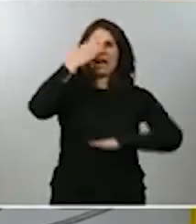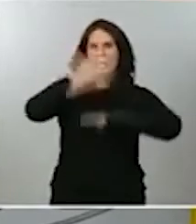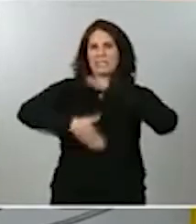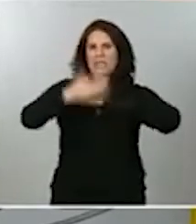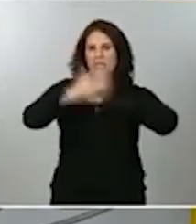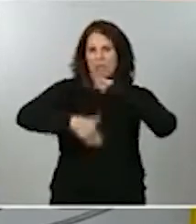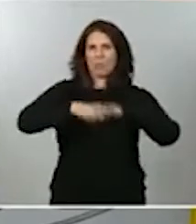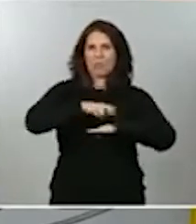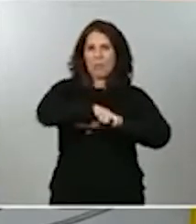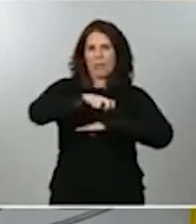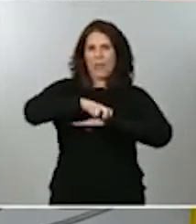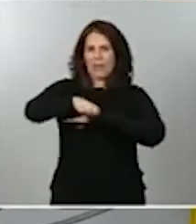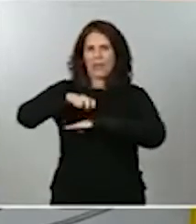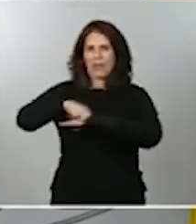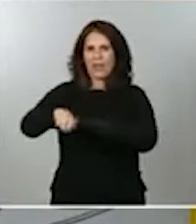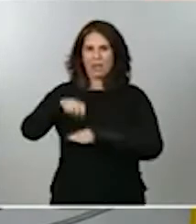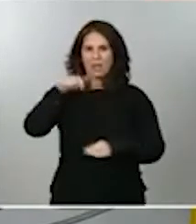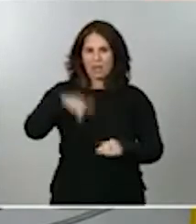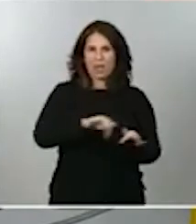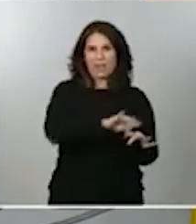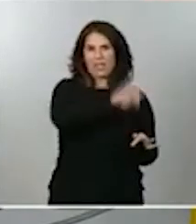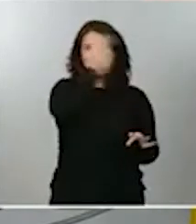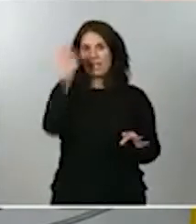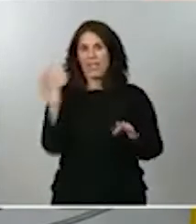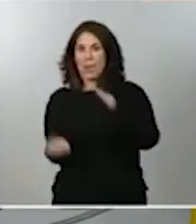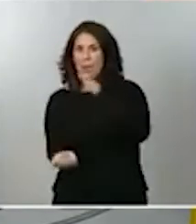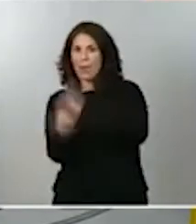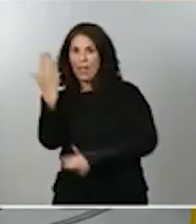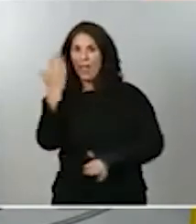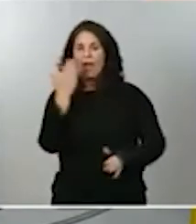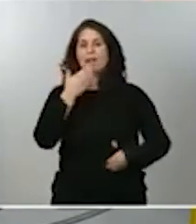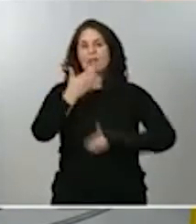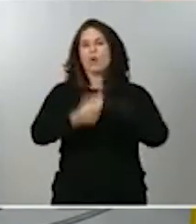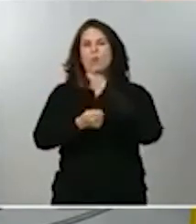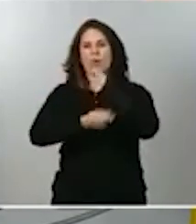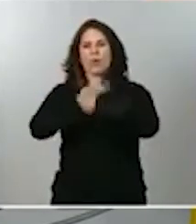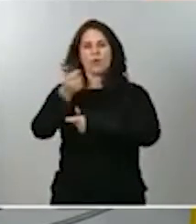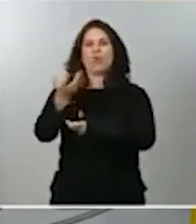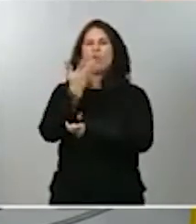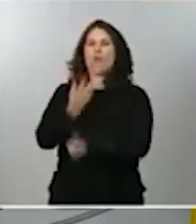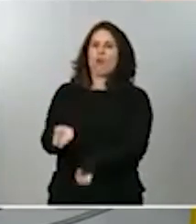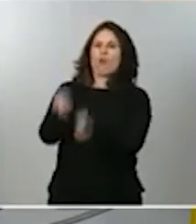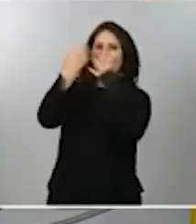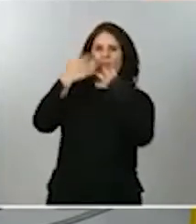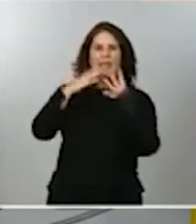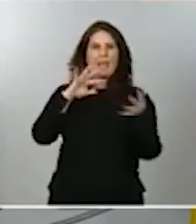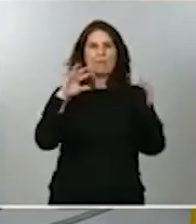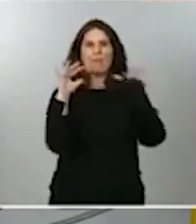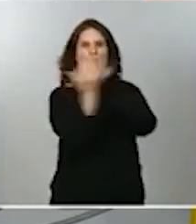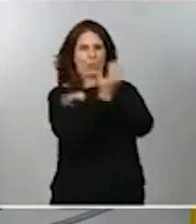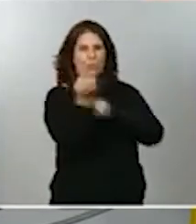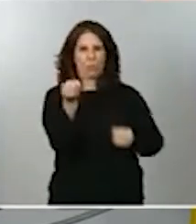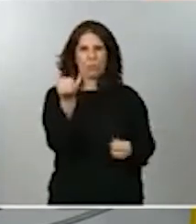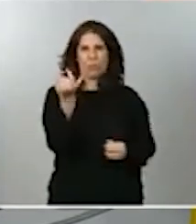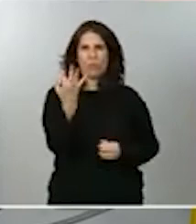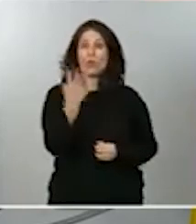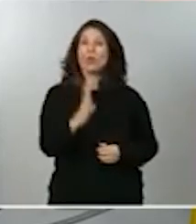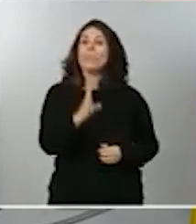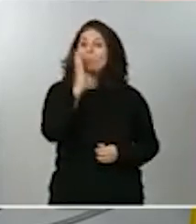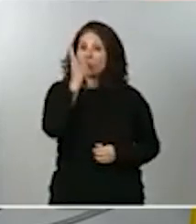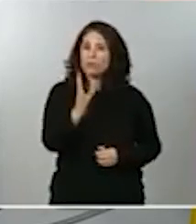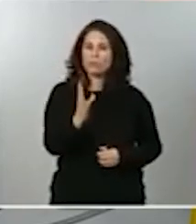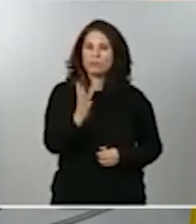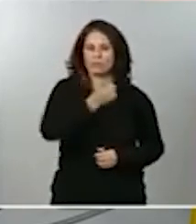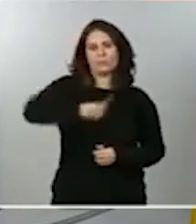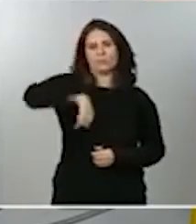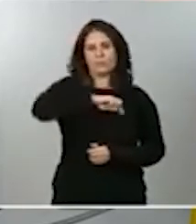día. También conoceremos la evolución, justamente, de estas cifras y, por tanto, solicitamos, una vez más,